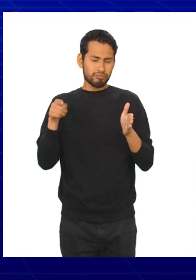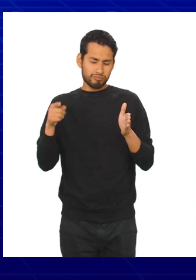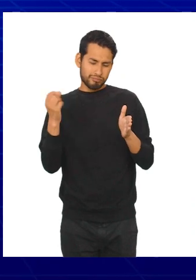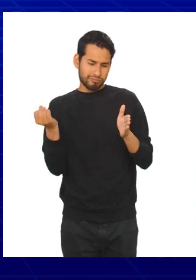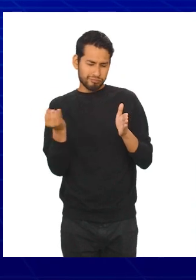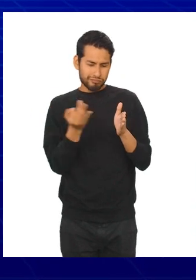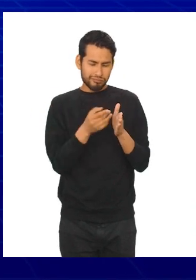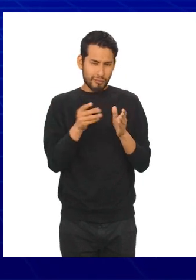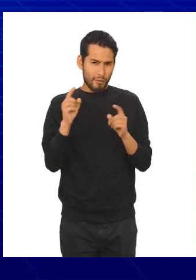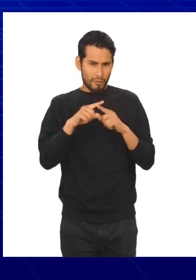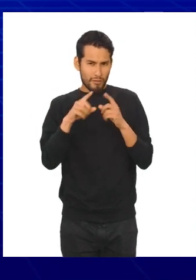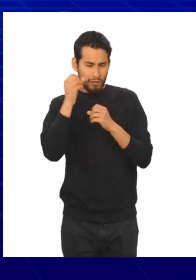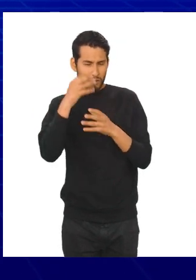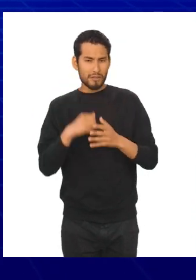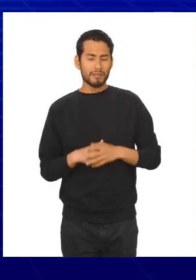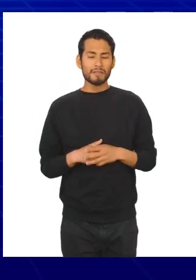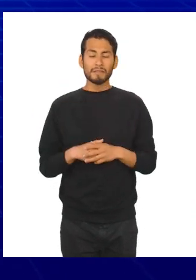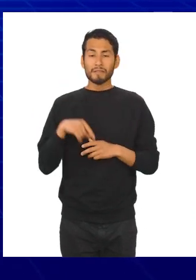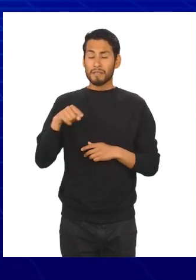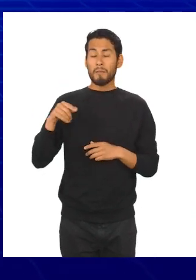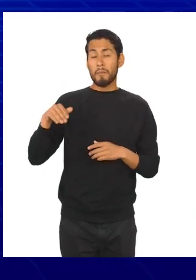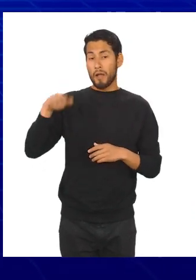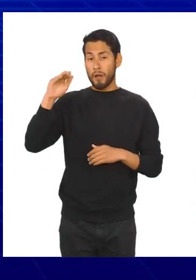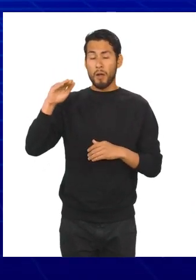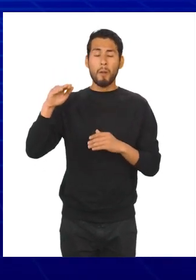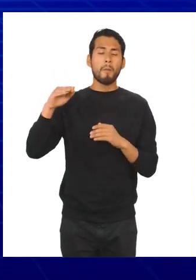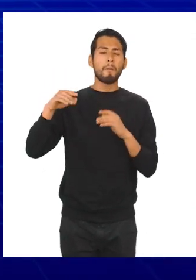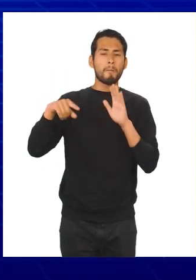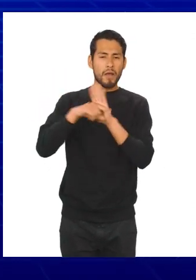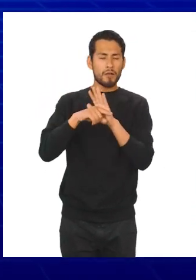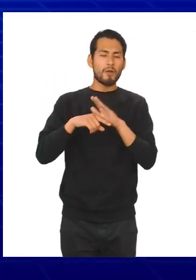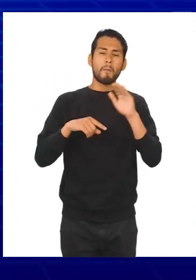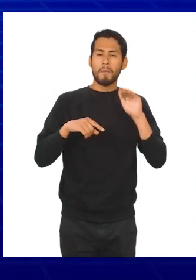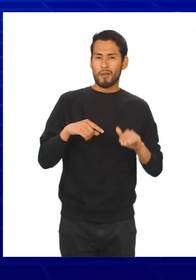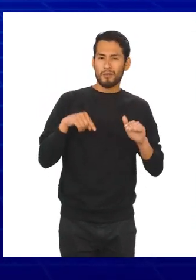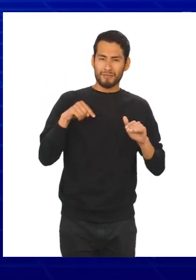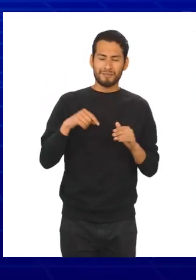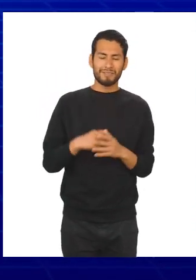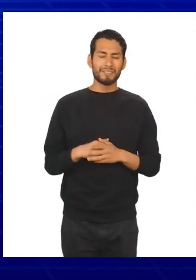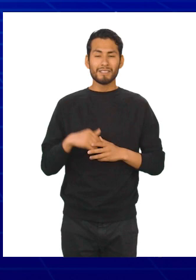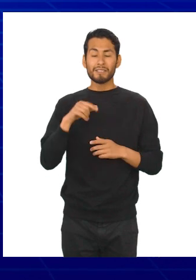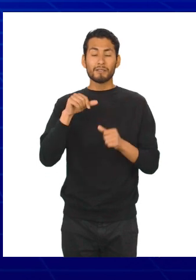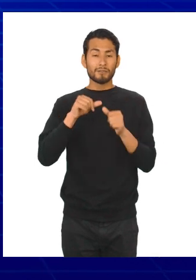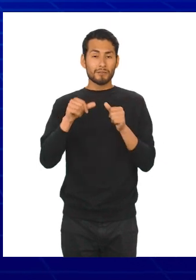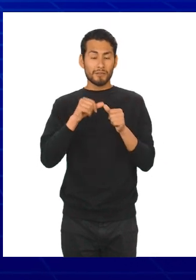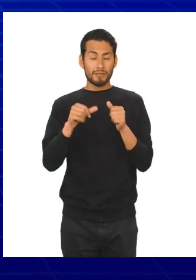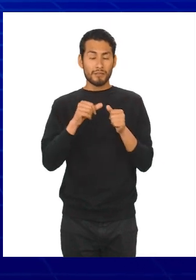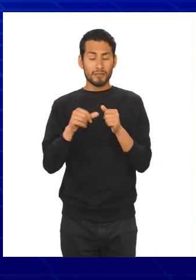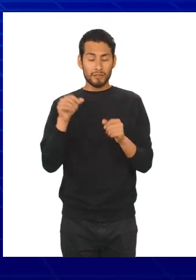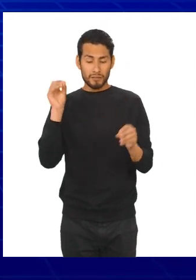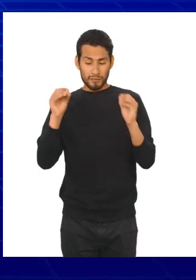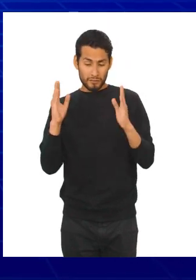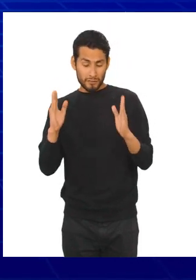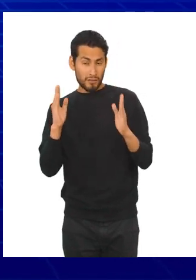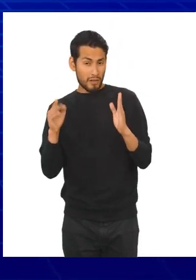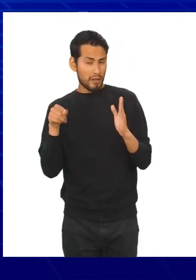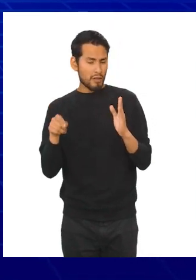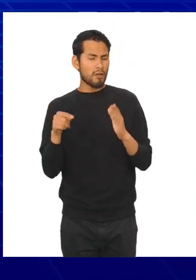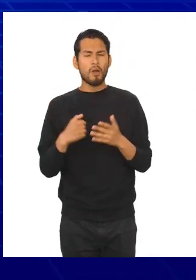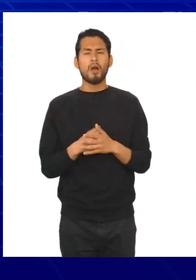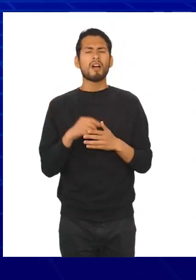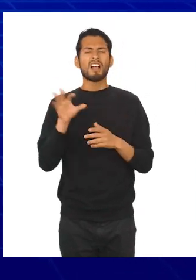conjunto de datos, el mayor menos el menor de los datos. El número de intervalos debe escogerse de acuerdo con el número de datos.